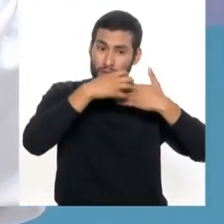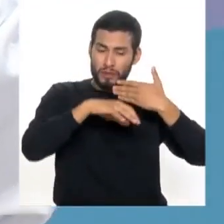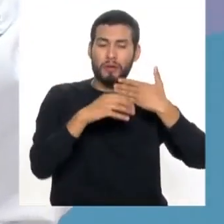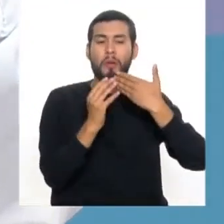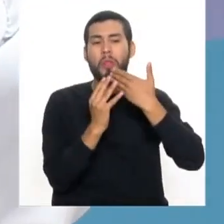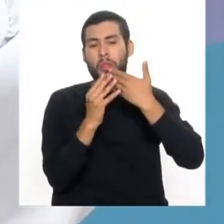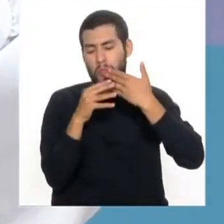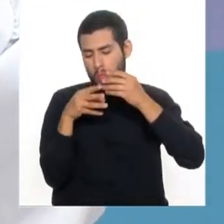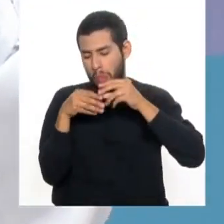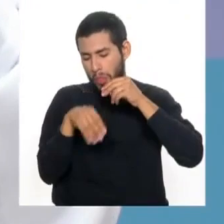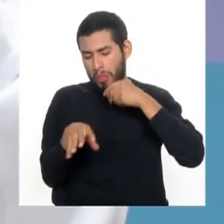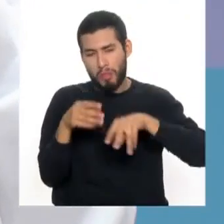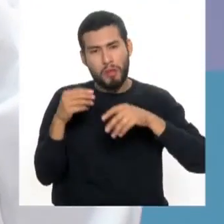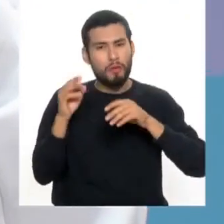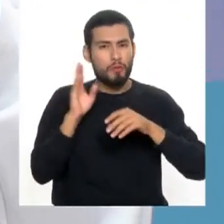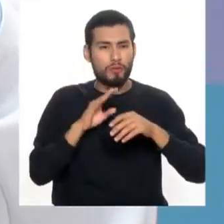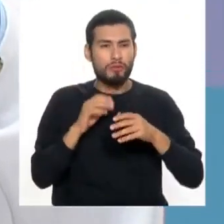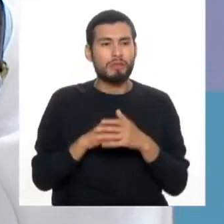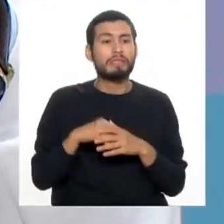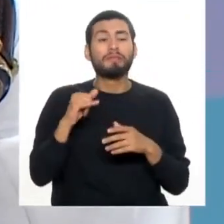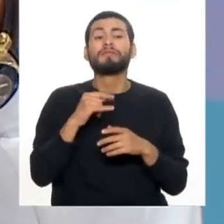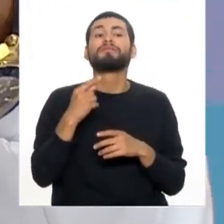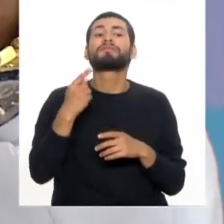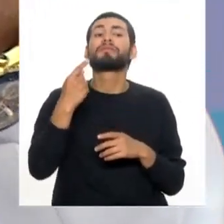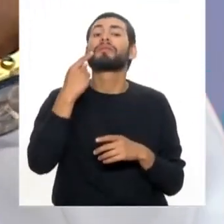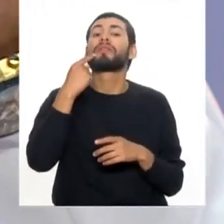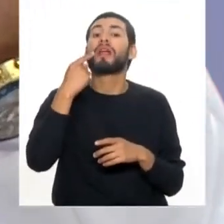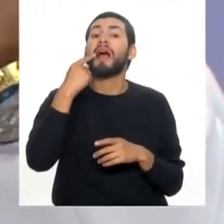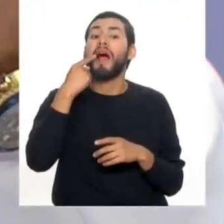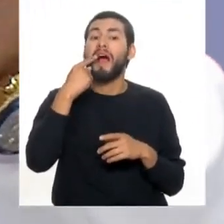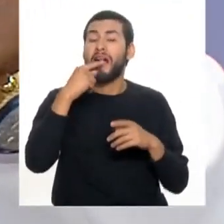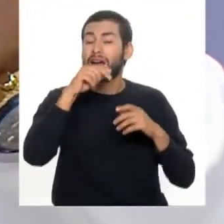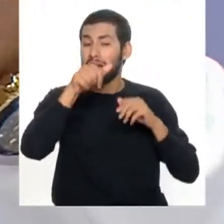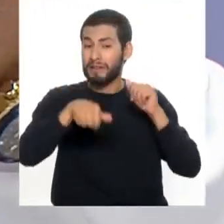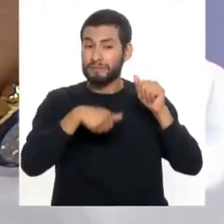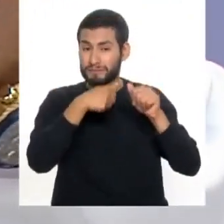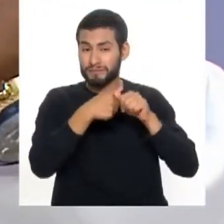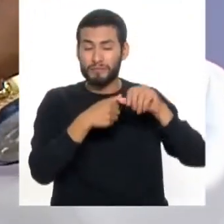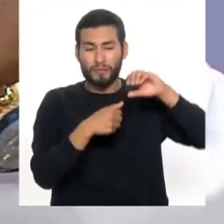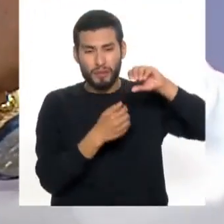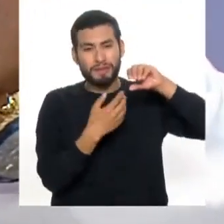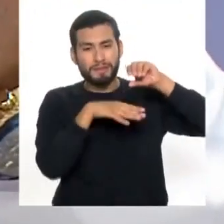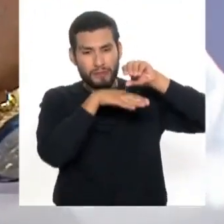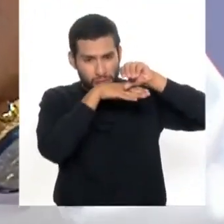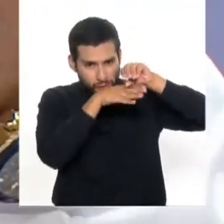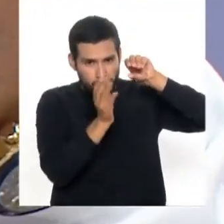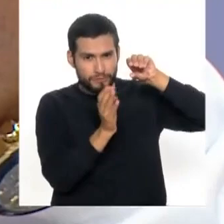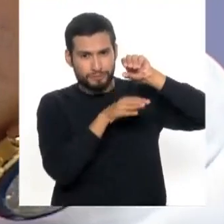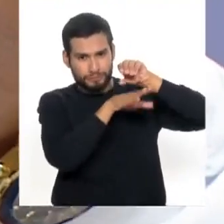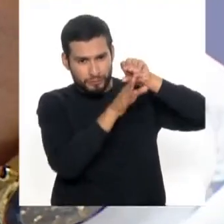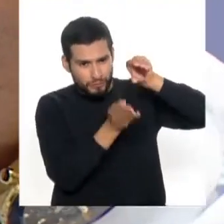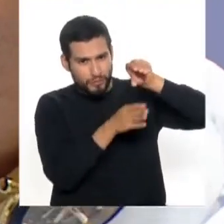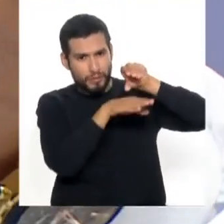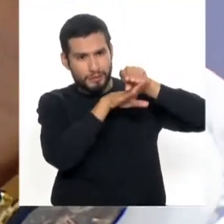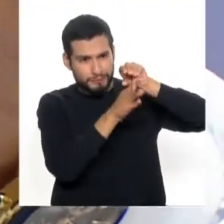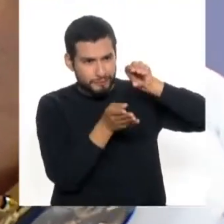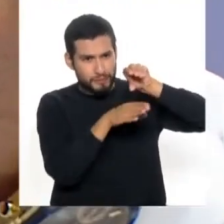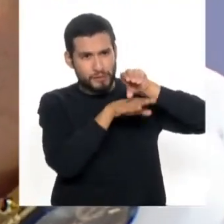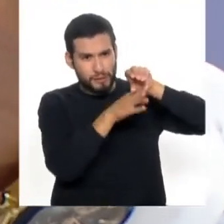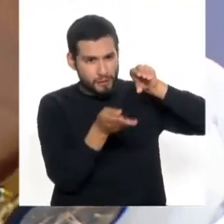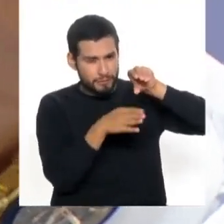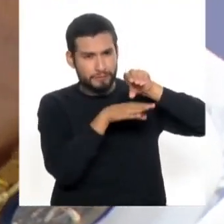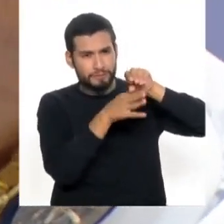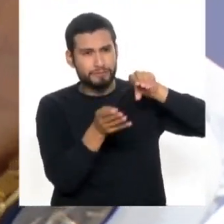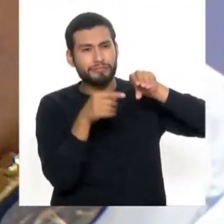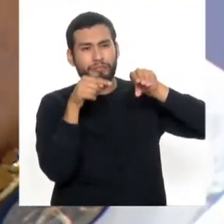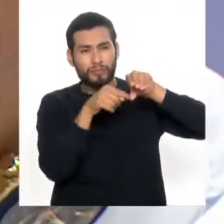entramos hacia la zona del palar y también hacemos el mismo movimiento. O un movimiento así como circular para... Circular, bajando, retirando los residuos de alimento. Y al último, la cara